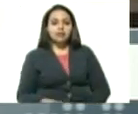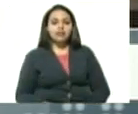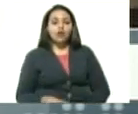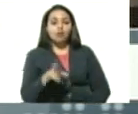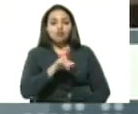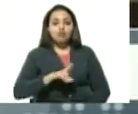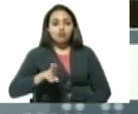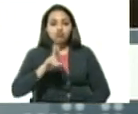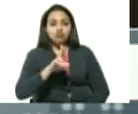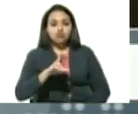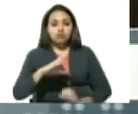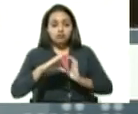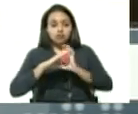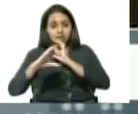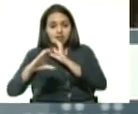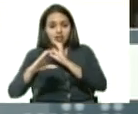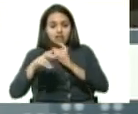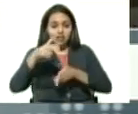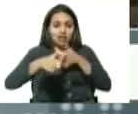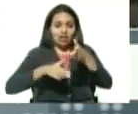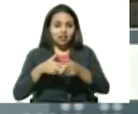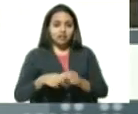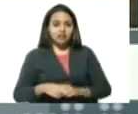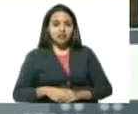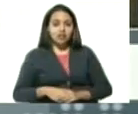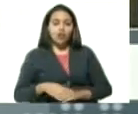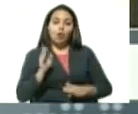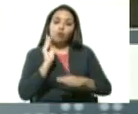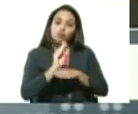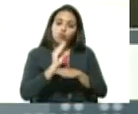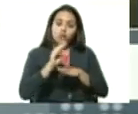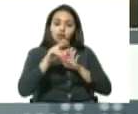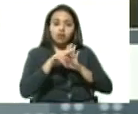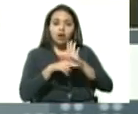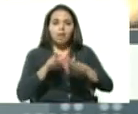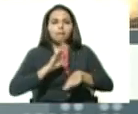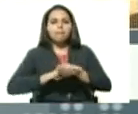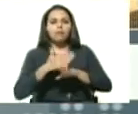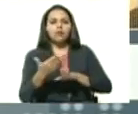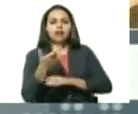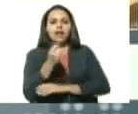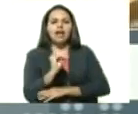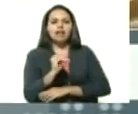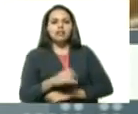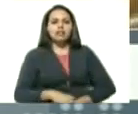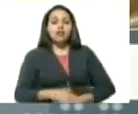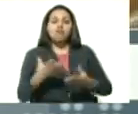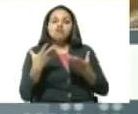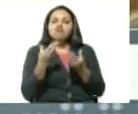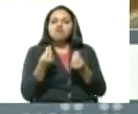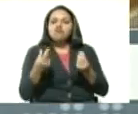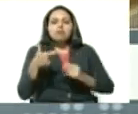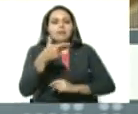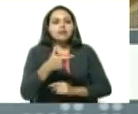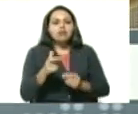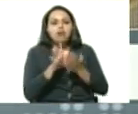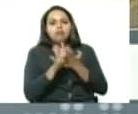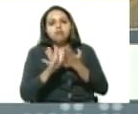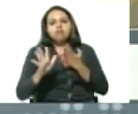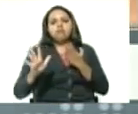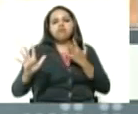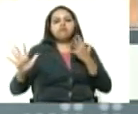con restricción porque se estaban creando unos cuellos de botella innecesarios